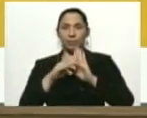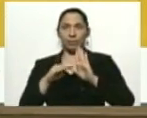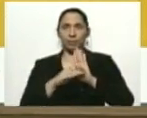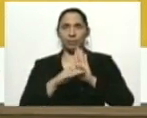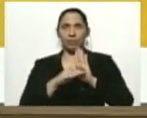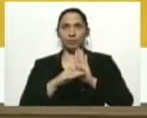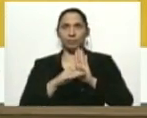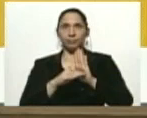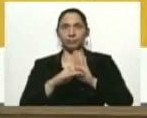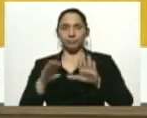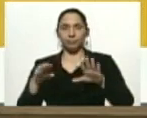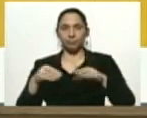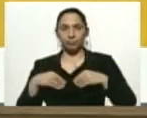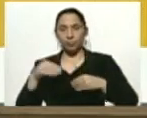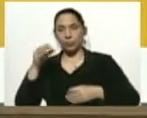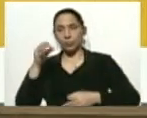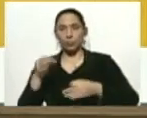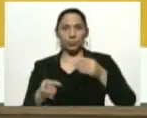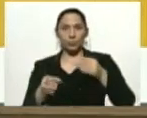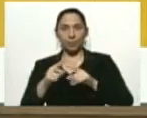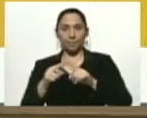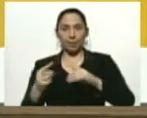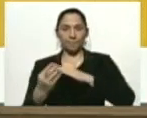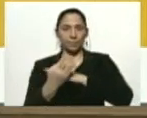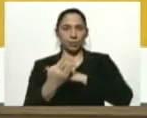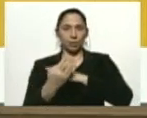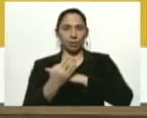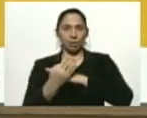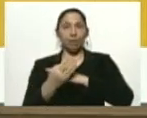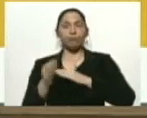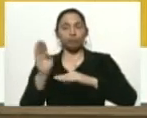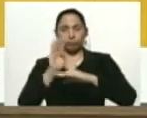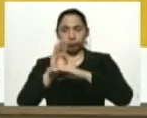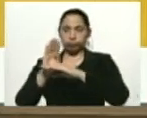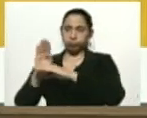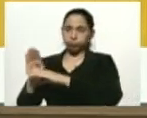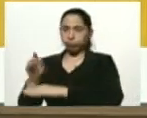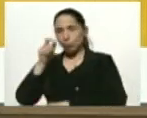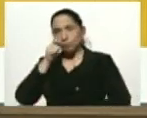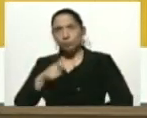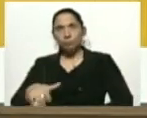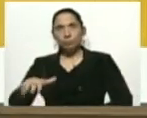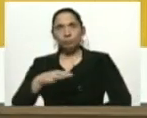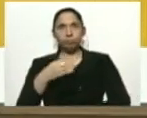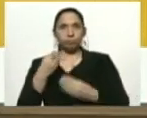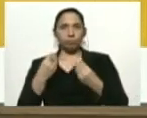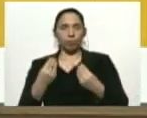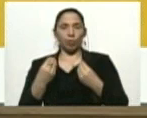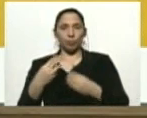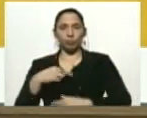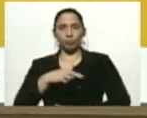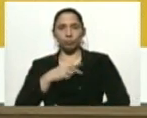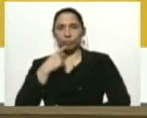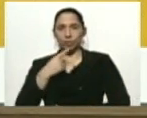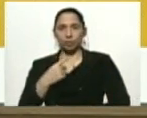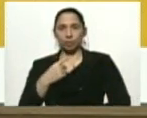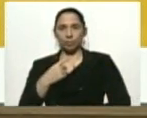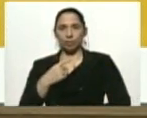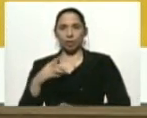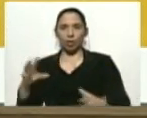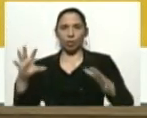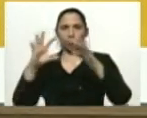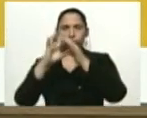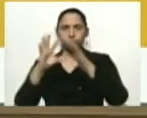se han tomado justamente para proteger a la población y que, como bien lo estamos señalando, corresponde a